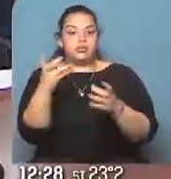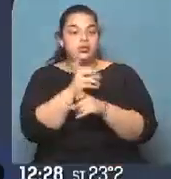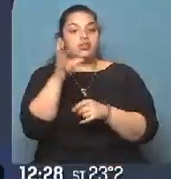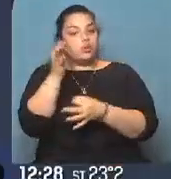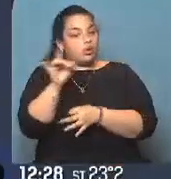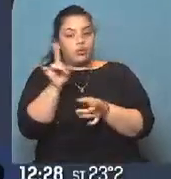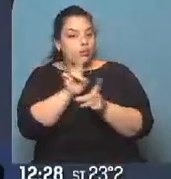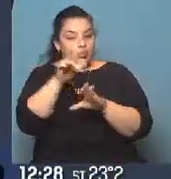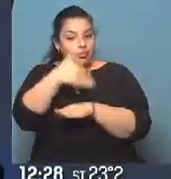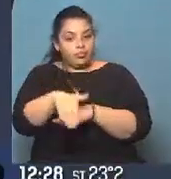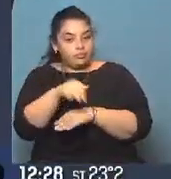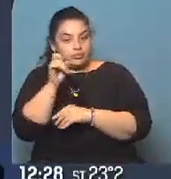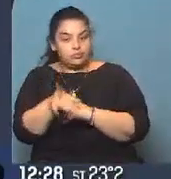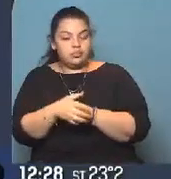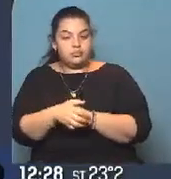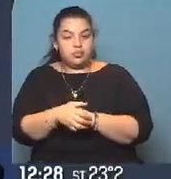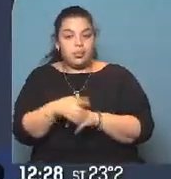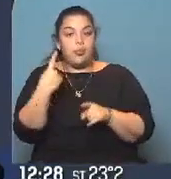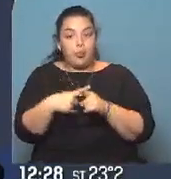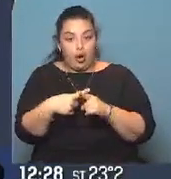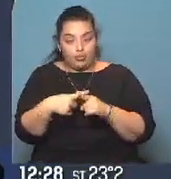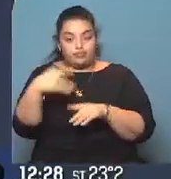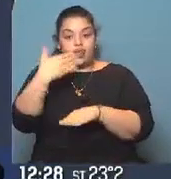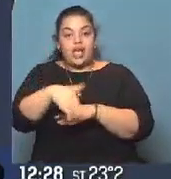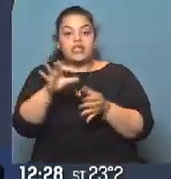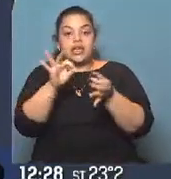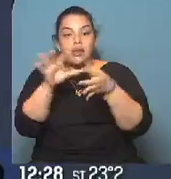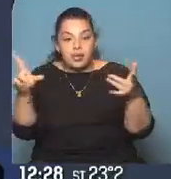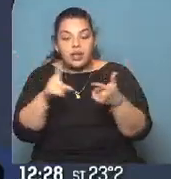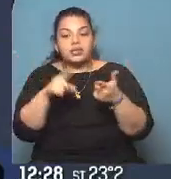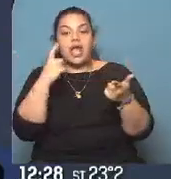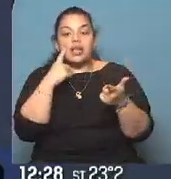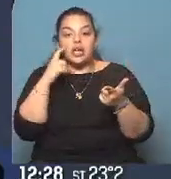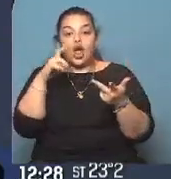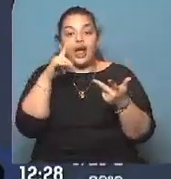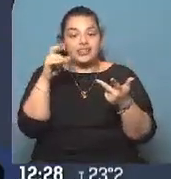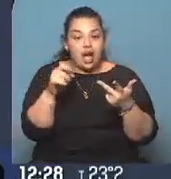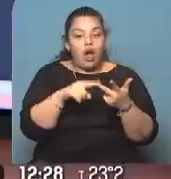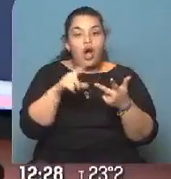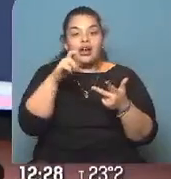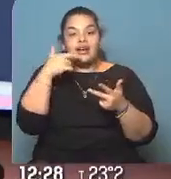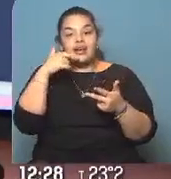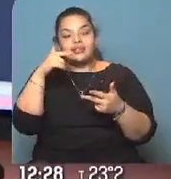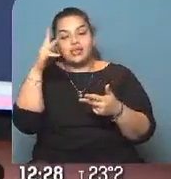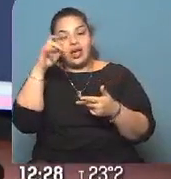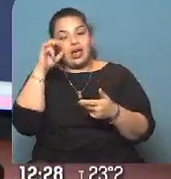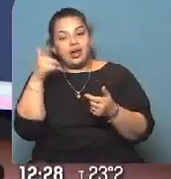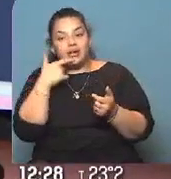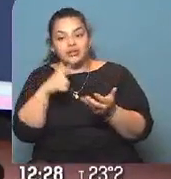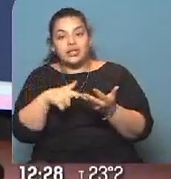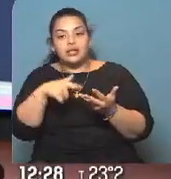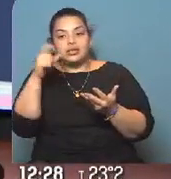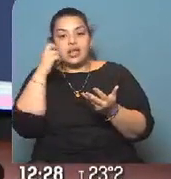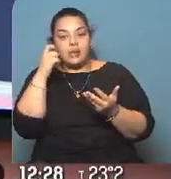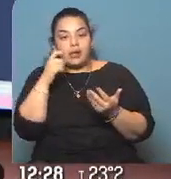en el perímetro delimitado por Independencia, Entre Ríos, Callao, La Cera, Sarmiento, Figueroa, Alcorta y La